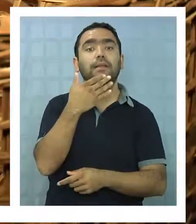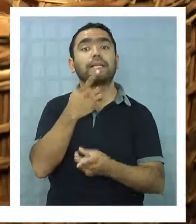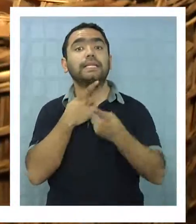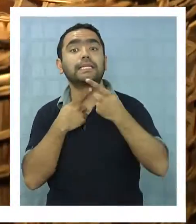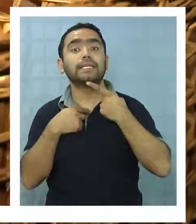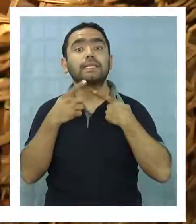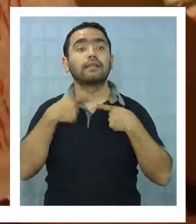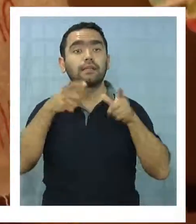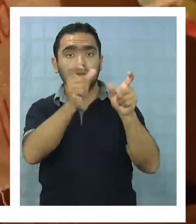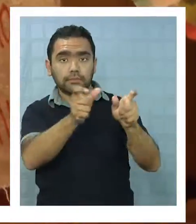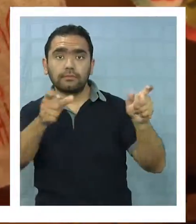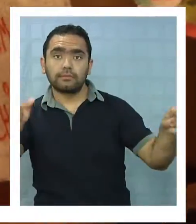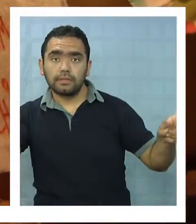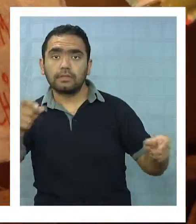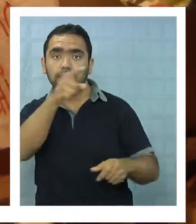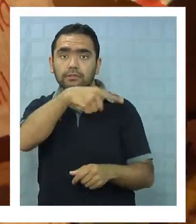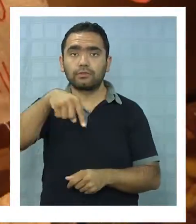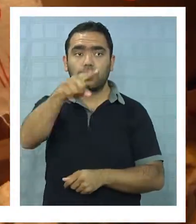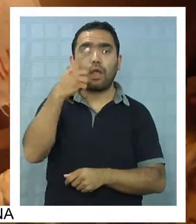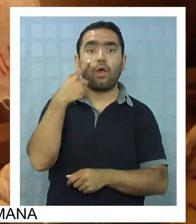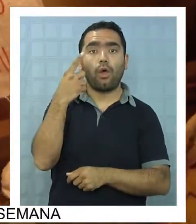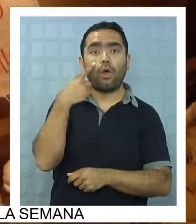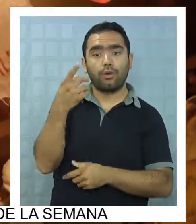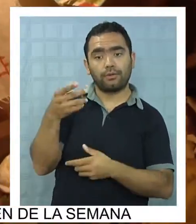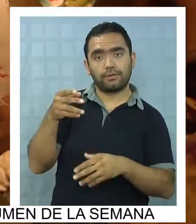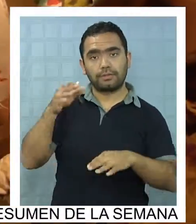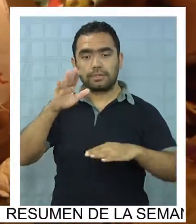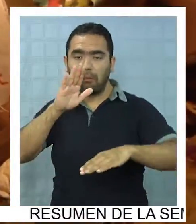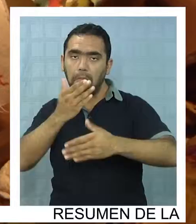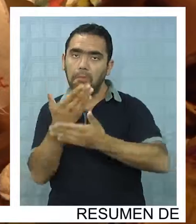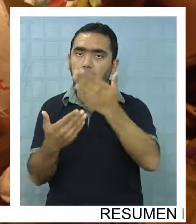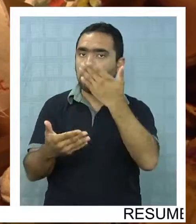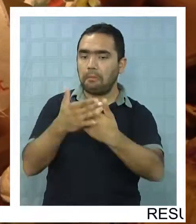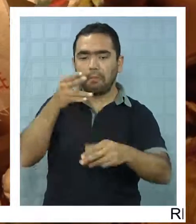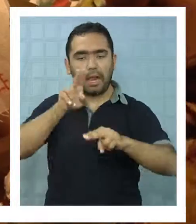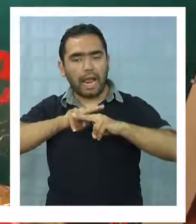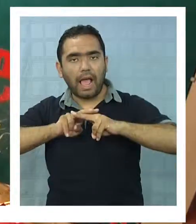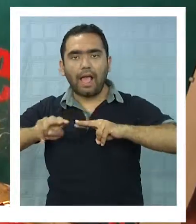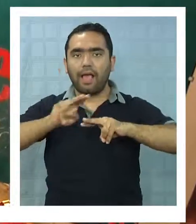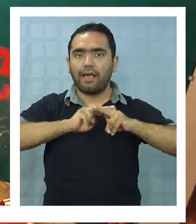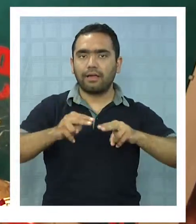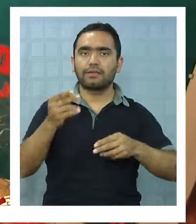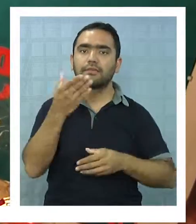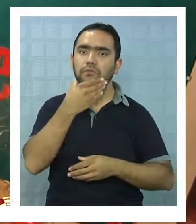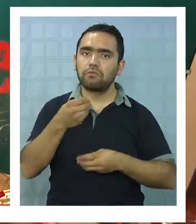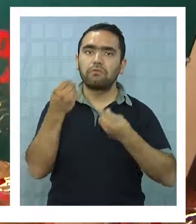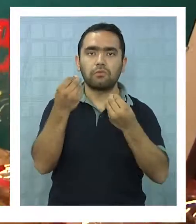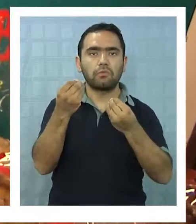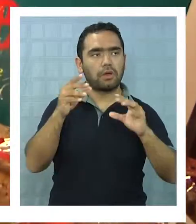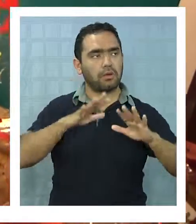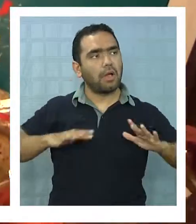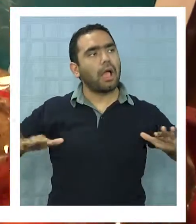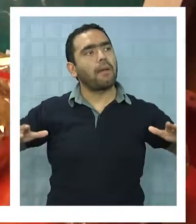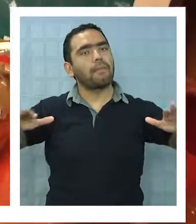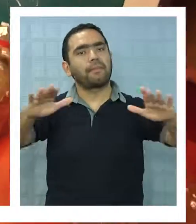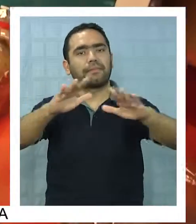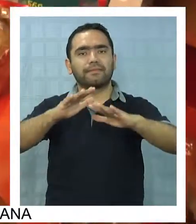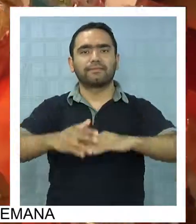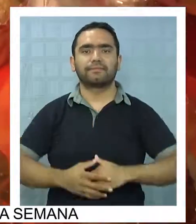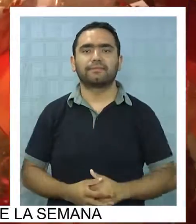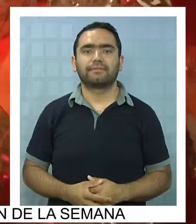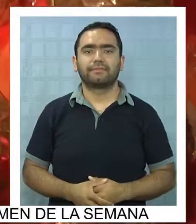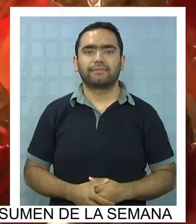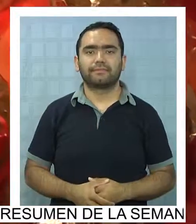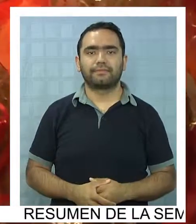totalmente artesanales y amigables con el medio ambiente. Se fue a jugar a la pieza. ¡Yupi! Pero mientras más